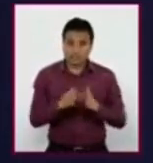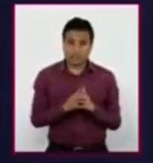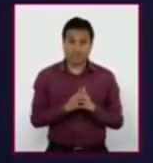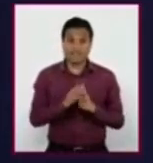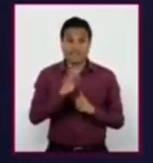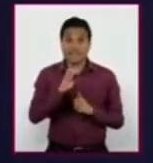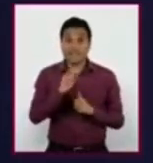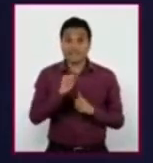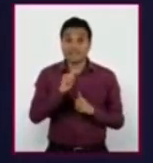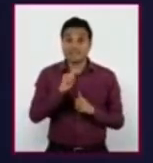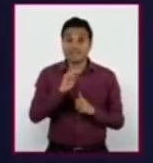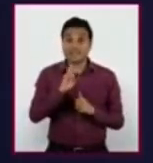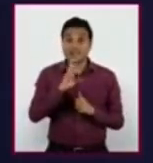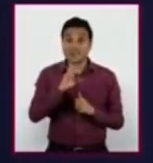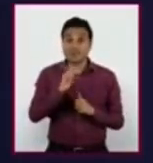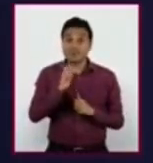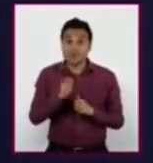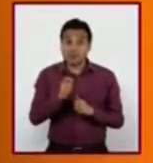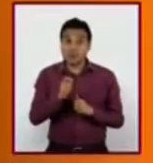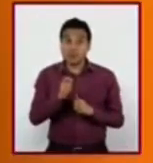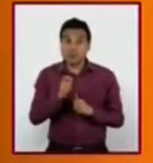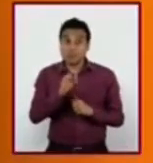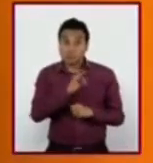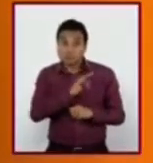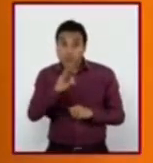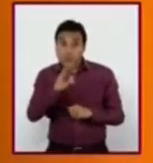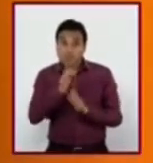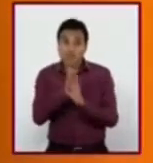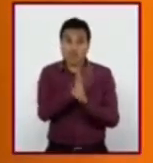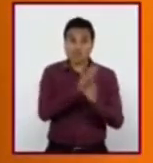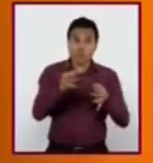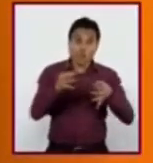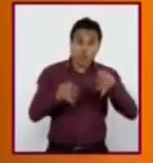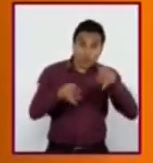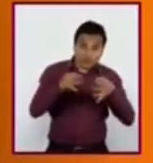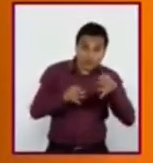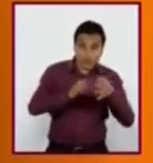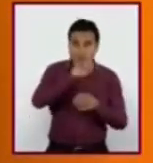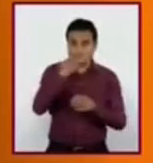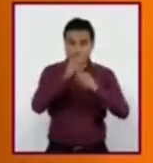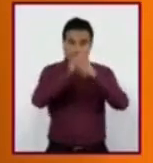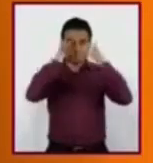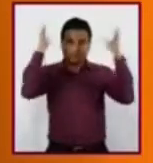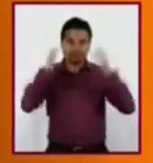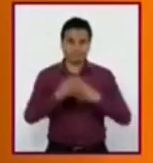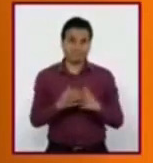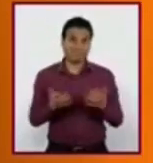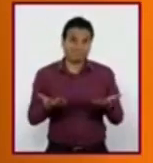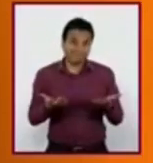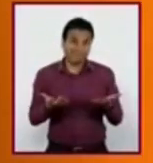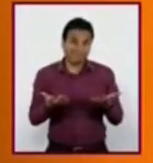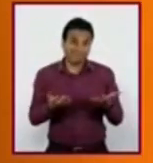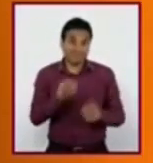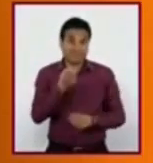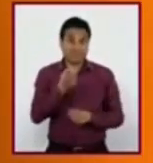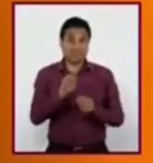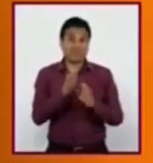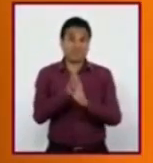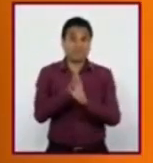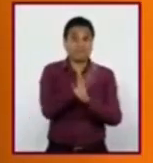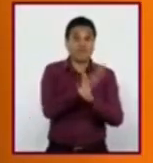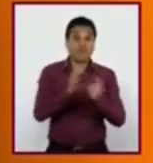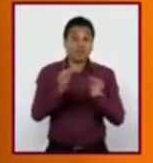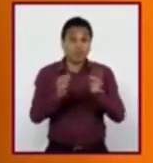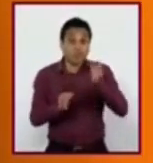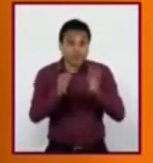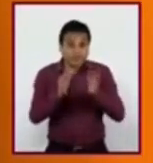podría estar influenciado por prejuicios. Así es. Y los prejuicios, al ser impresiones generales, propician